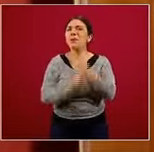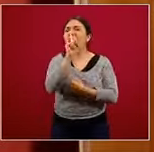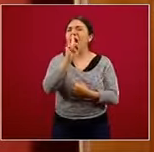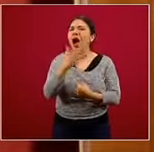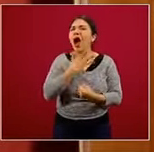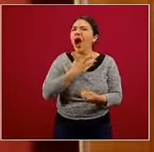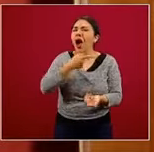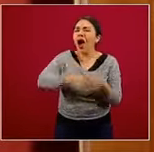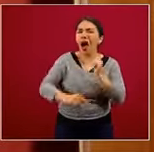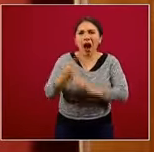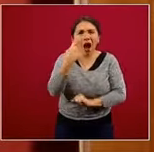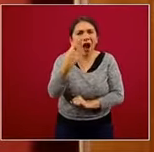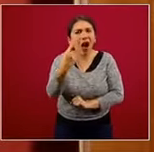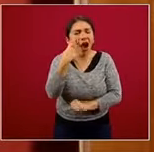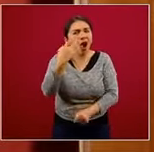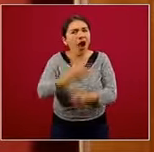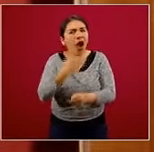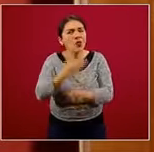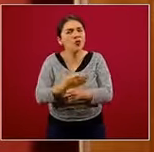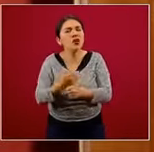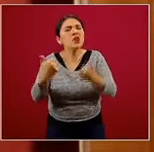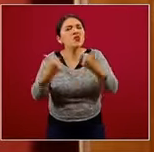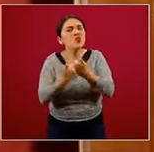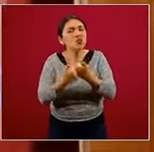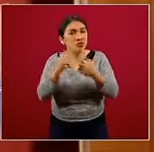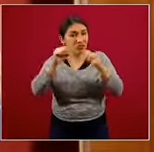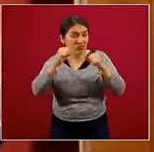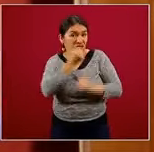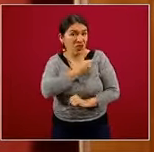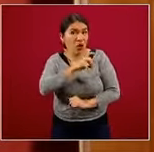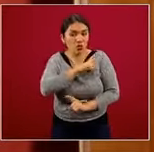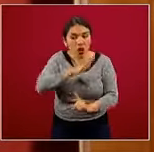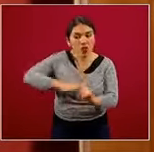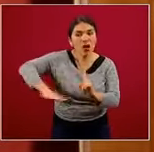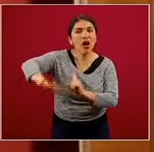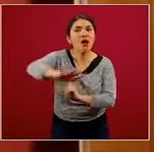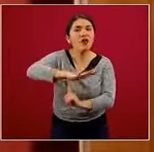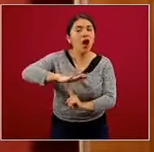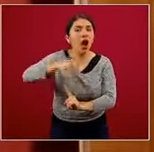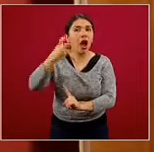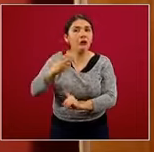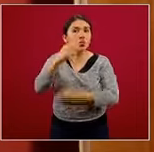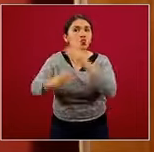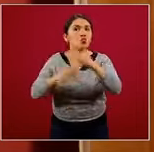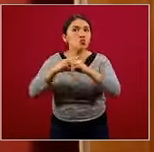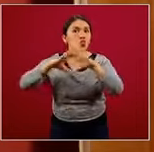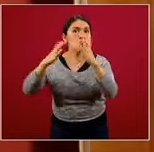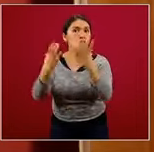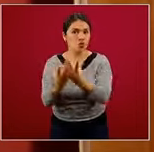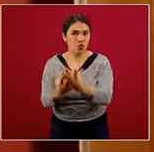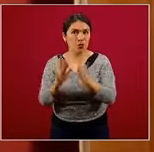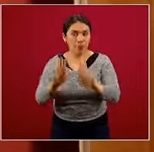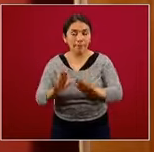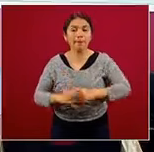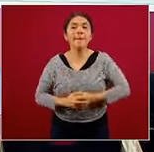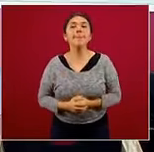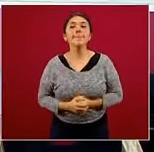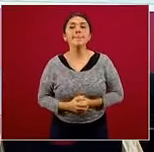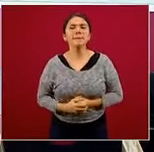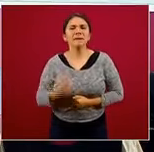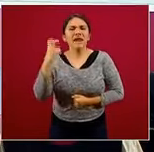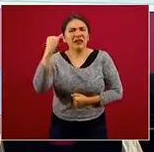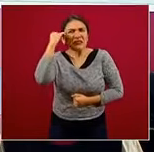adversos que estamos viendo sobre la salud ambiental de nuestro planeta. Esta